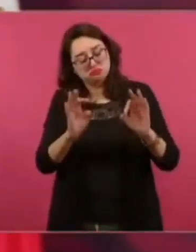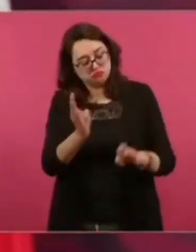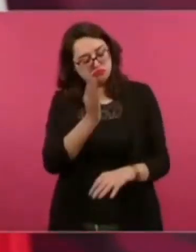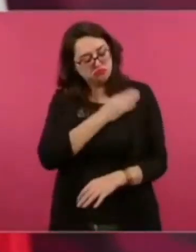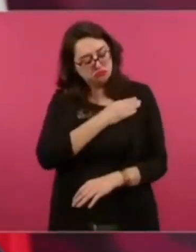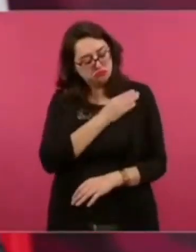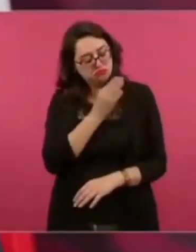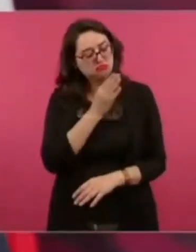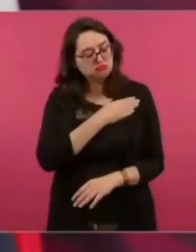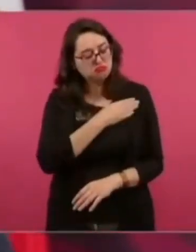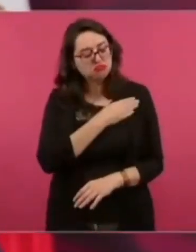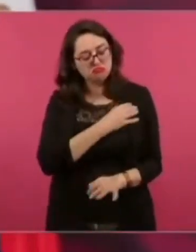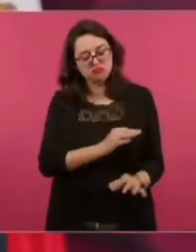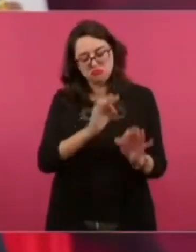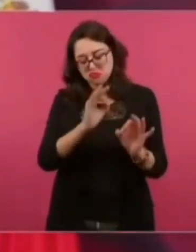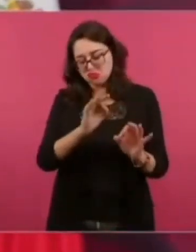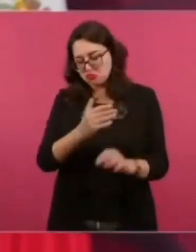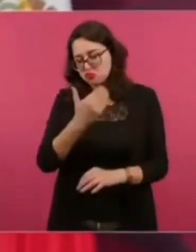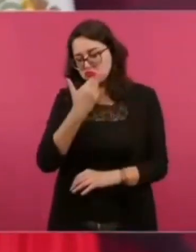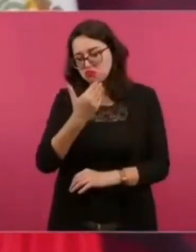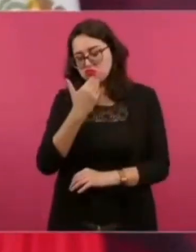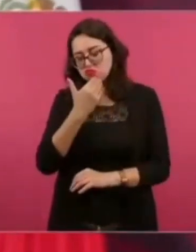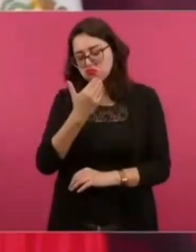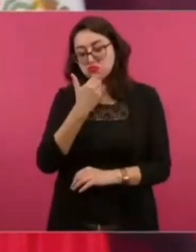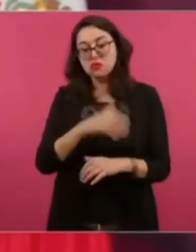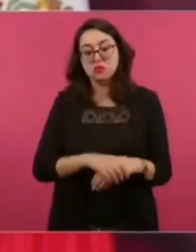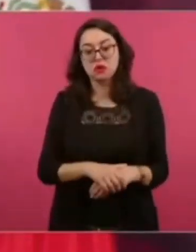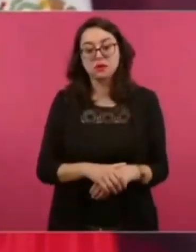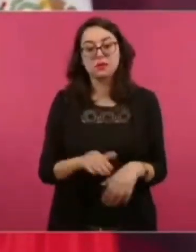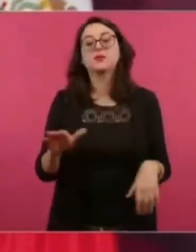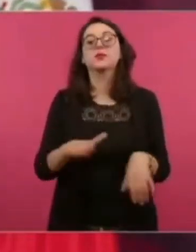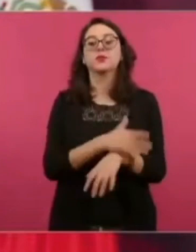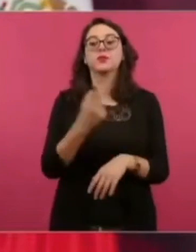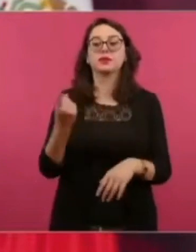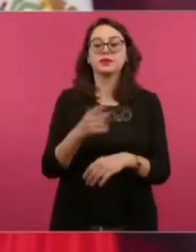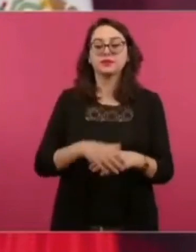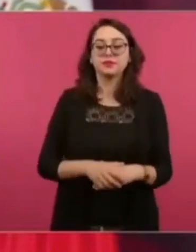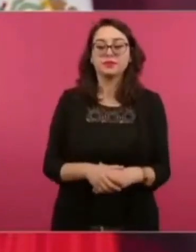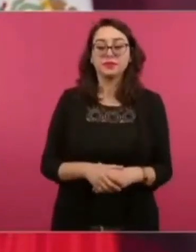para quedar bien con los fifís, con sus